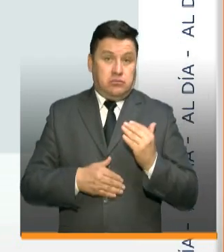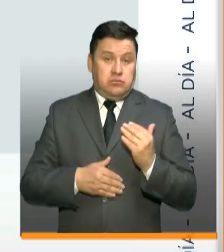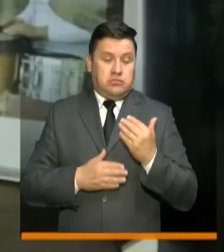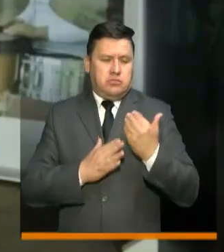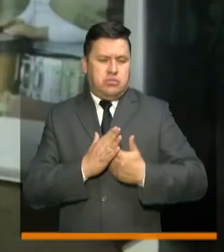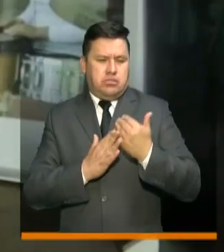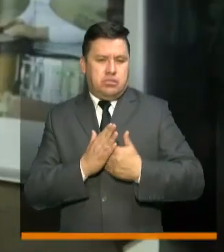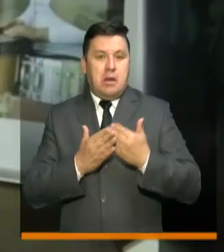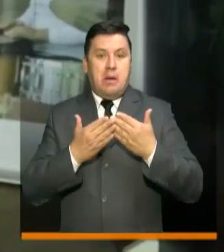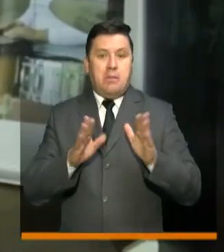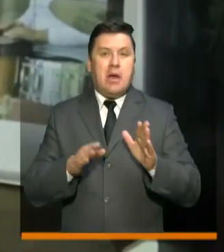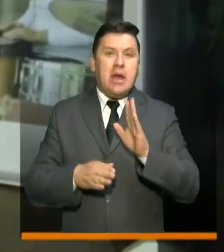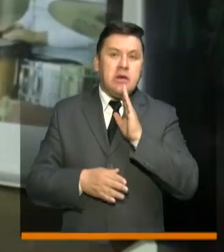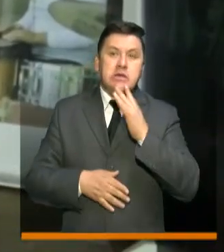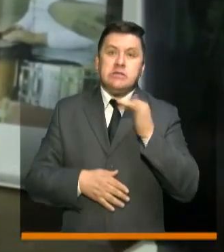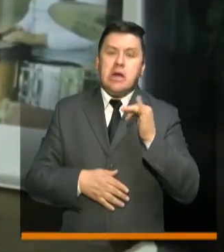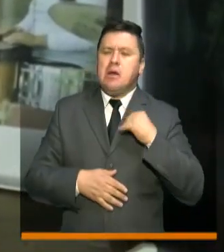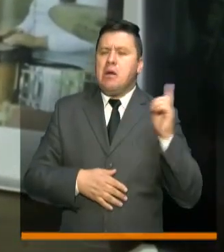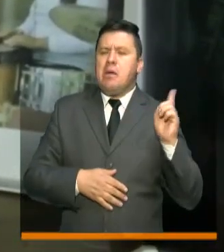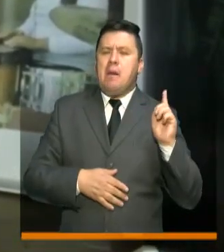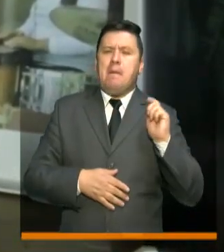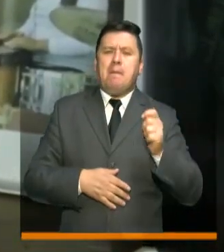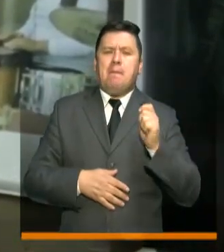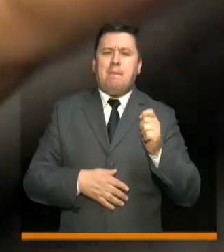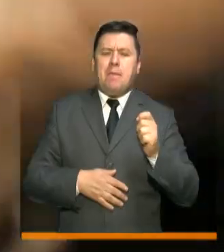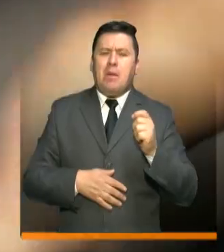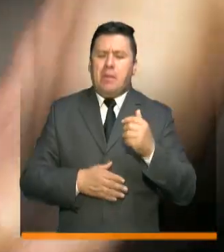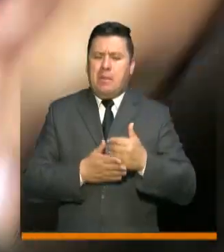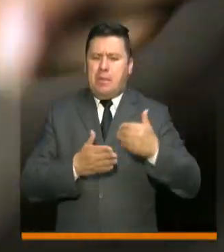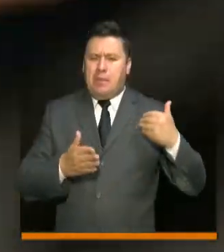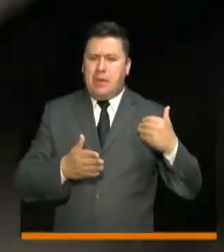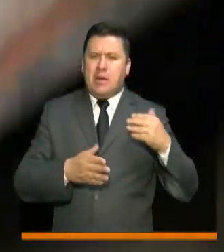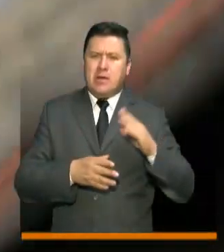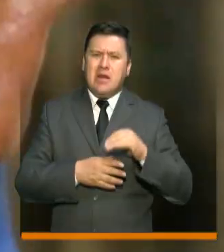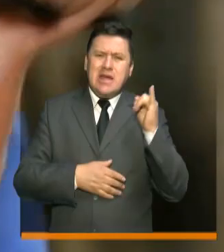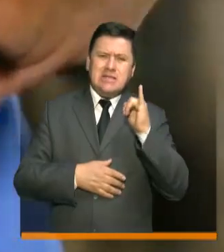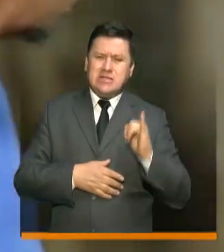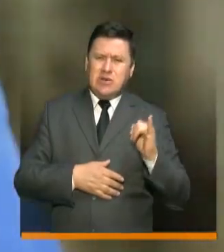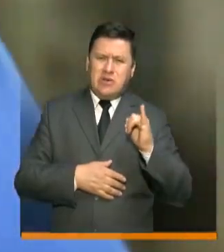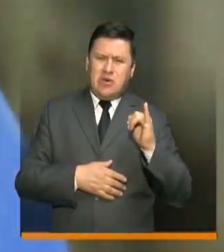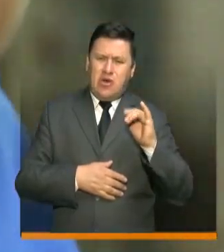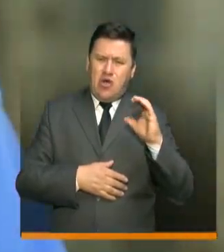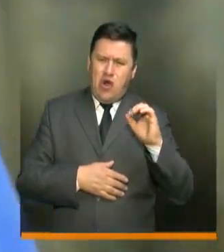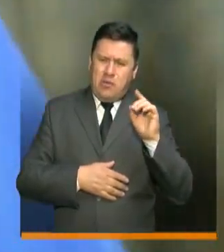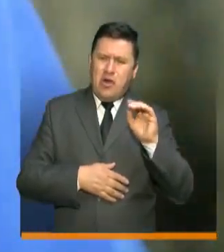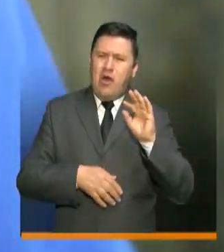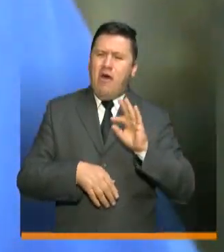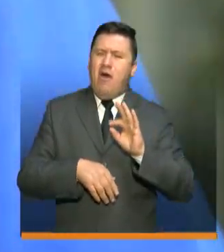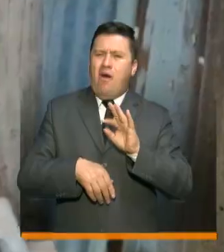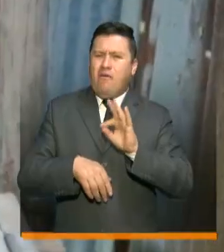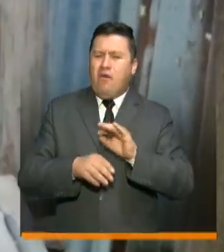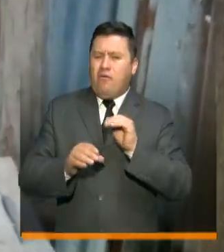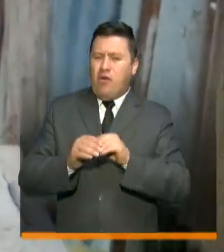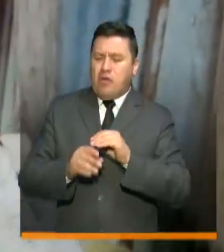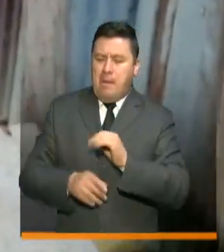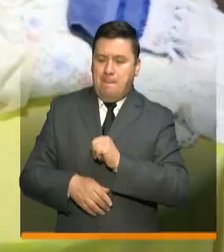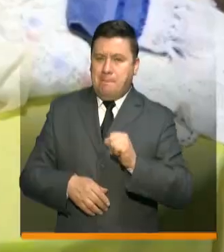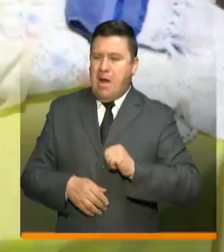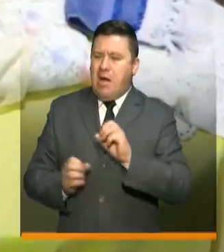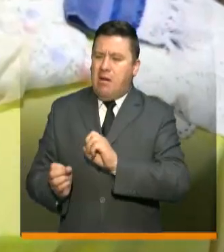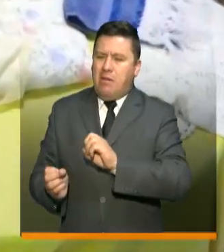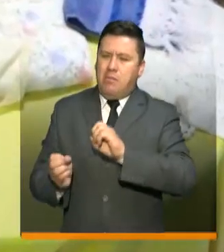este trámite se ha habilitado para quienes cotizaron a pensión en el anterior Instituto de Seguros Sociales o en un fondo privado y luego se